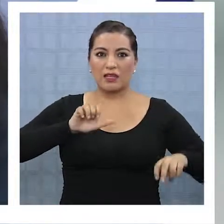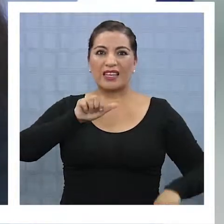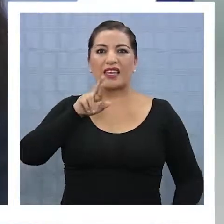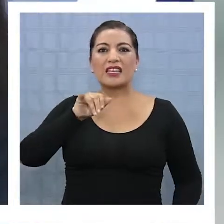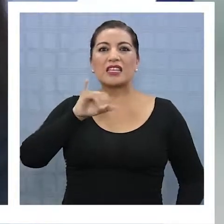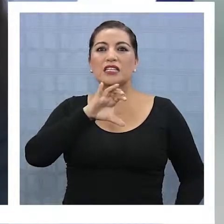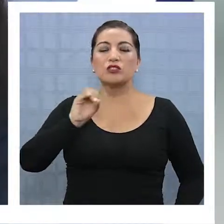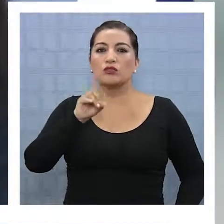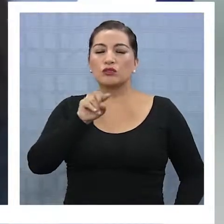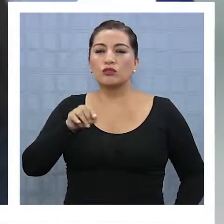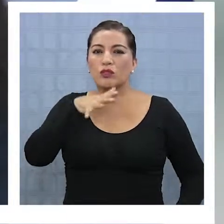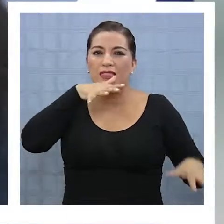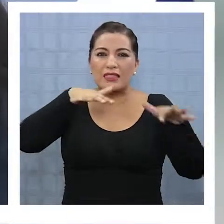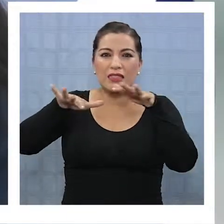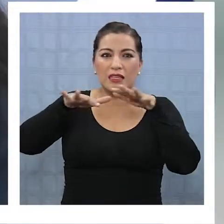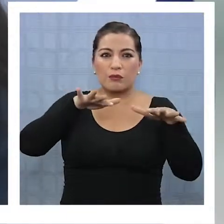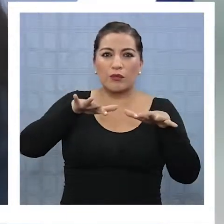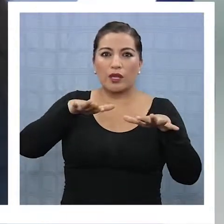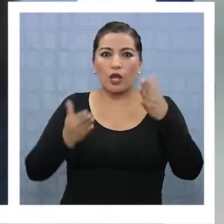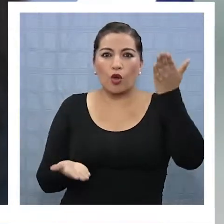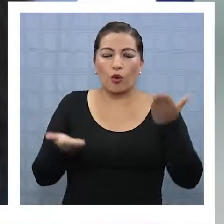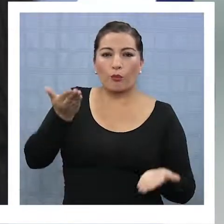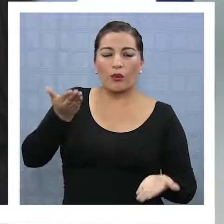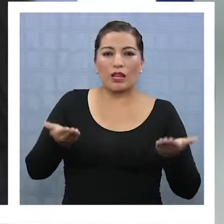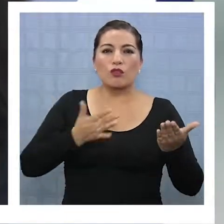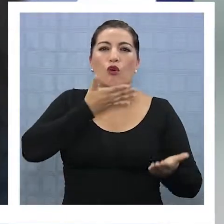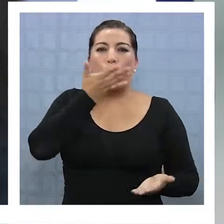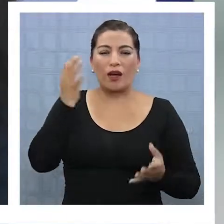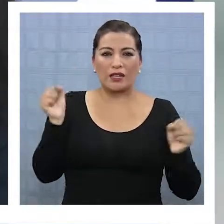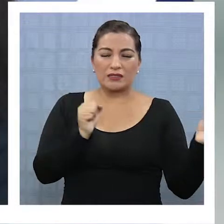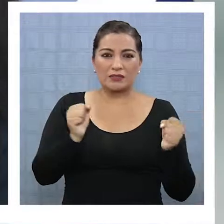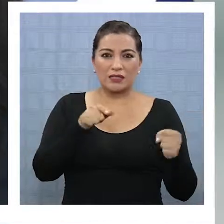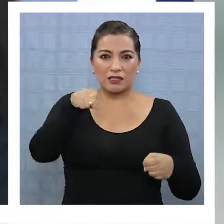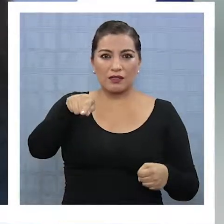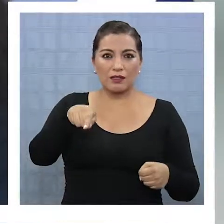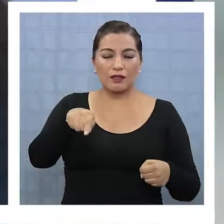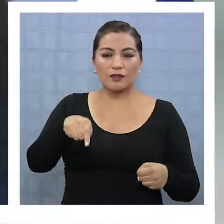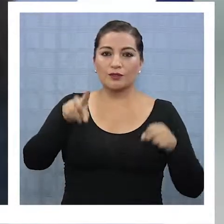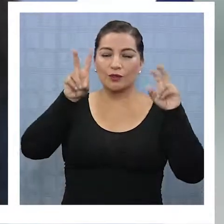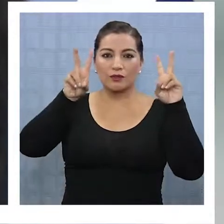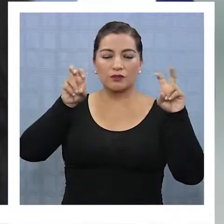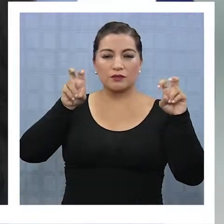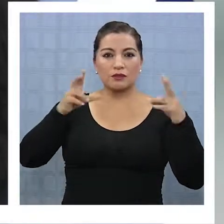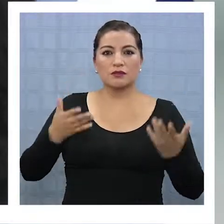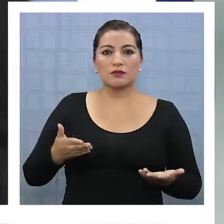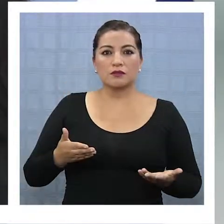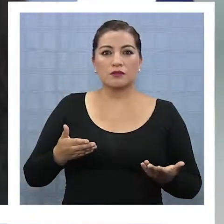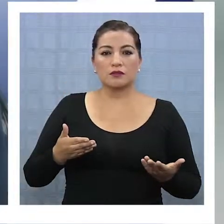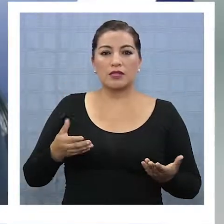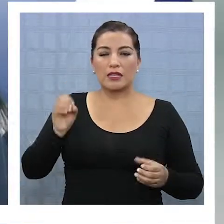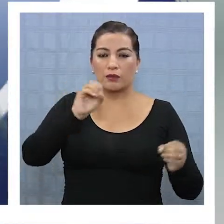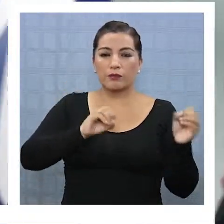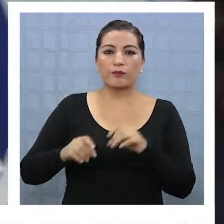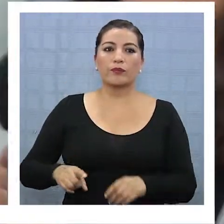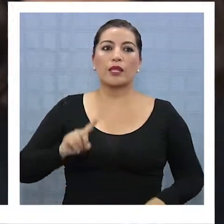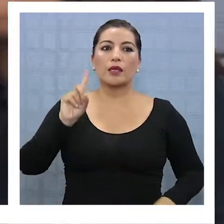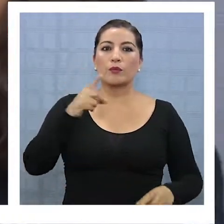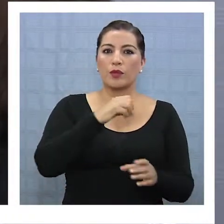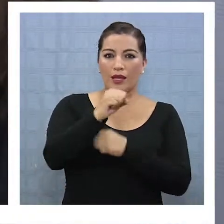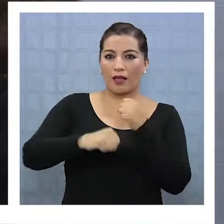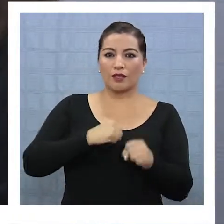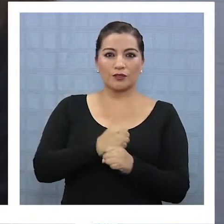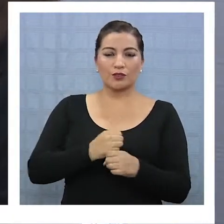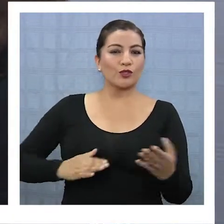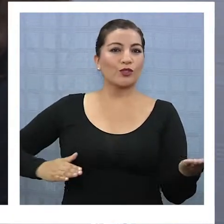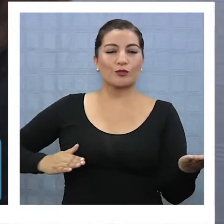de mar, comparándolos con los de la Antártica. Y va a tener un tema bibliográfico y también experimental. El primer año que entré